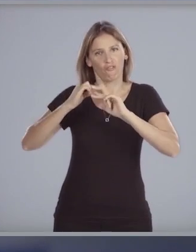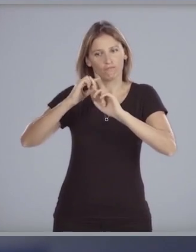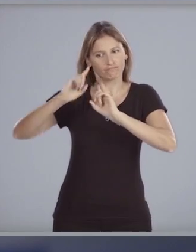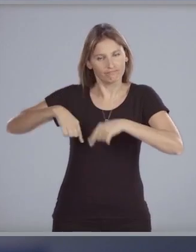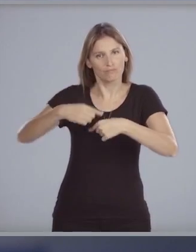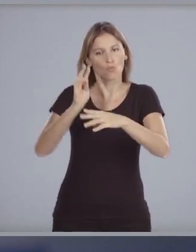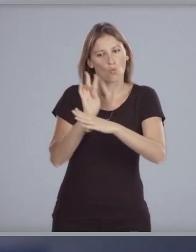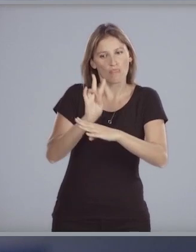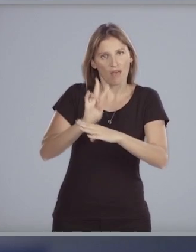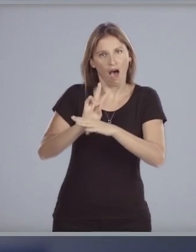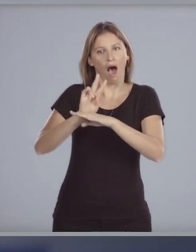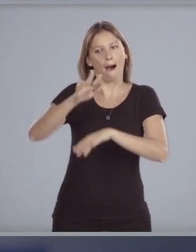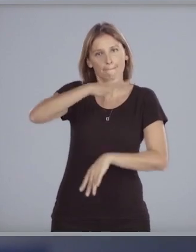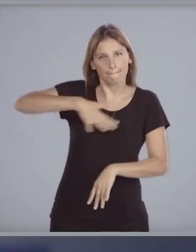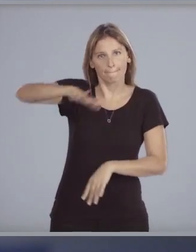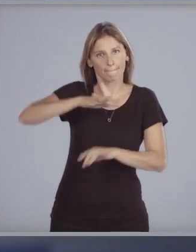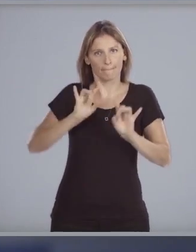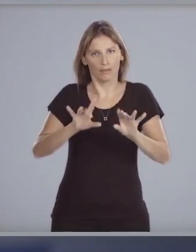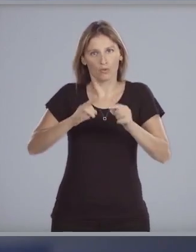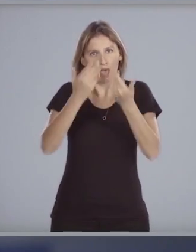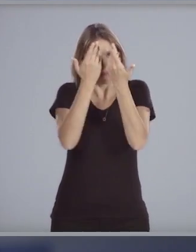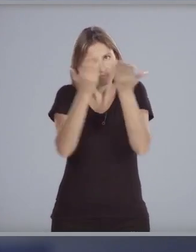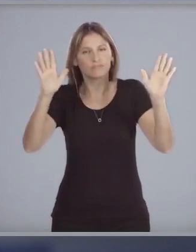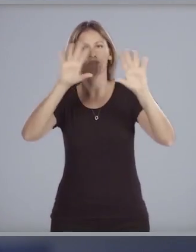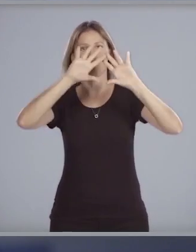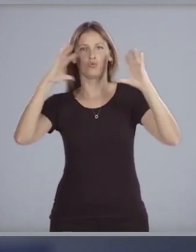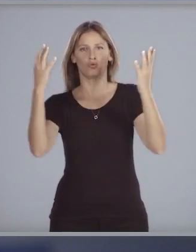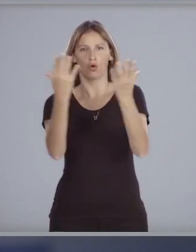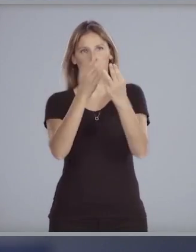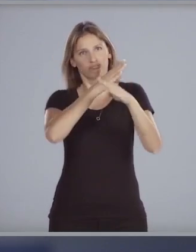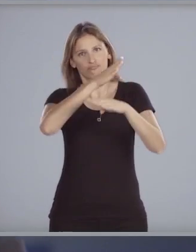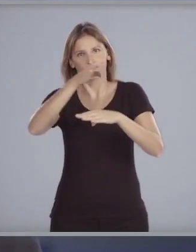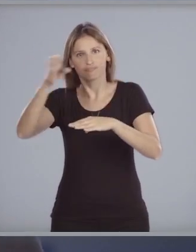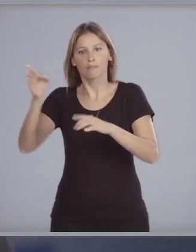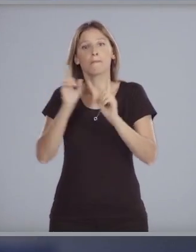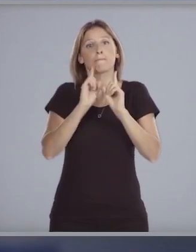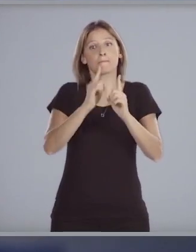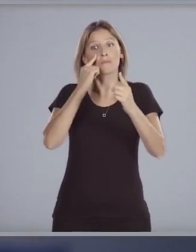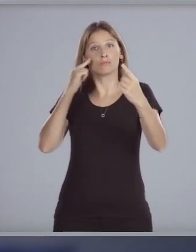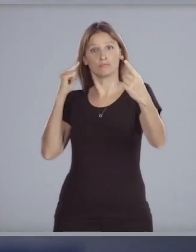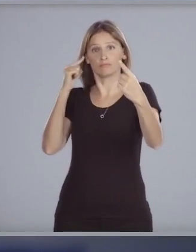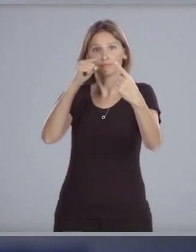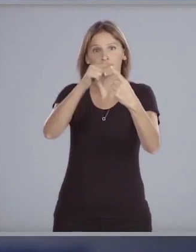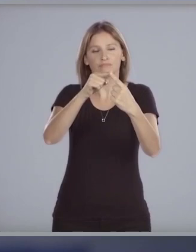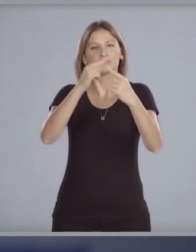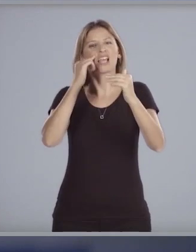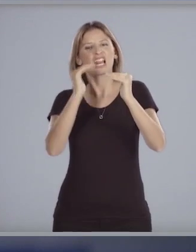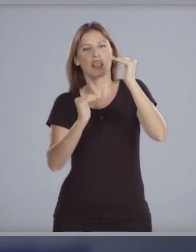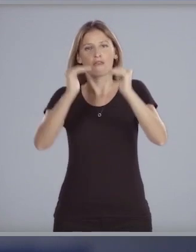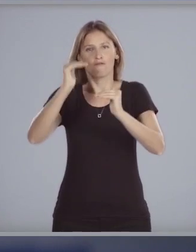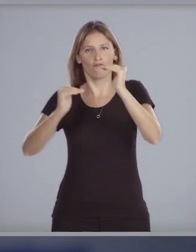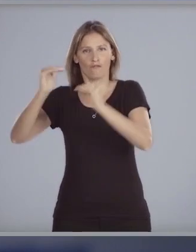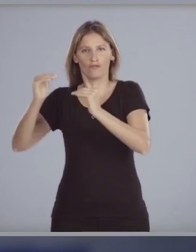sostenibilidad ambiental y la apertura al mundo en esa perspectiva los